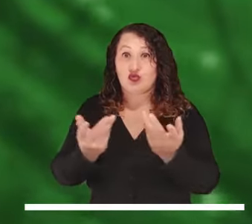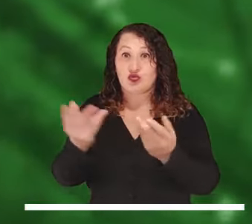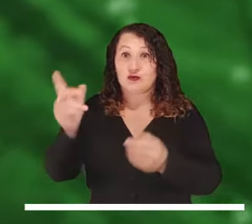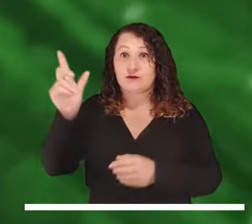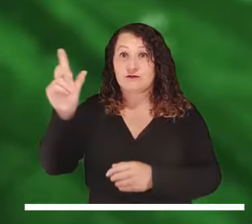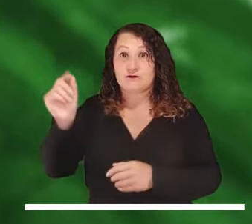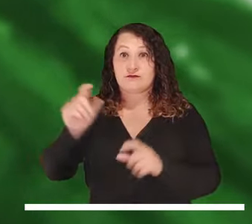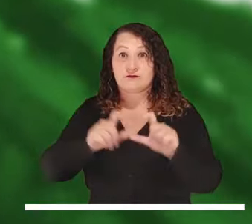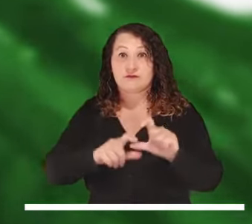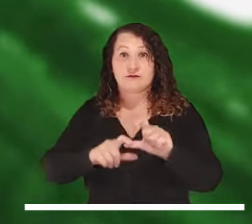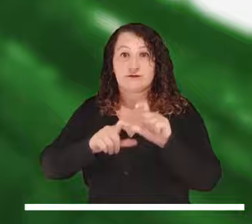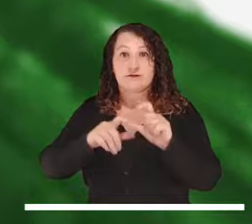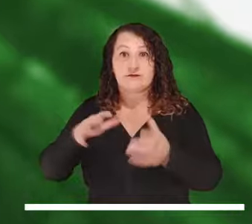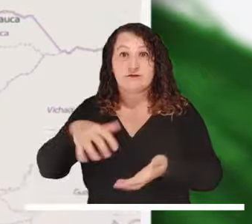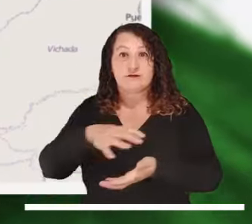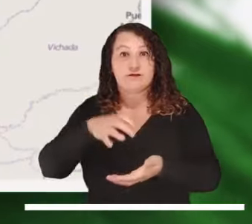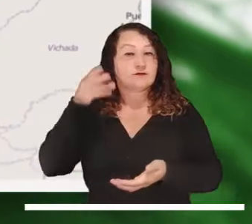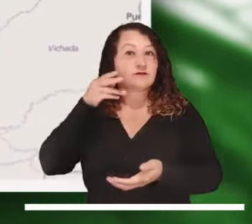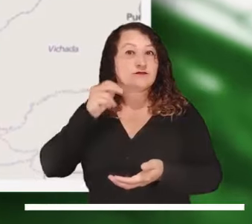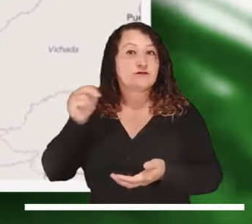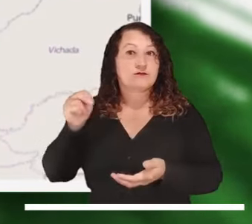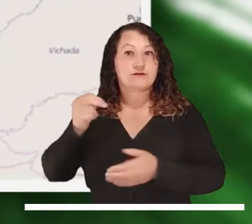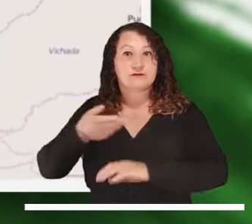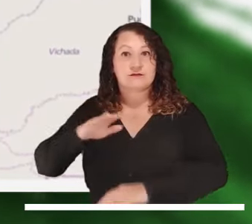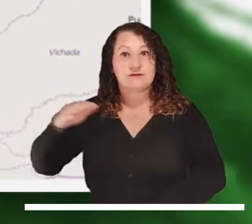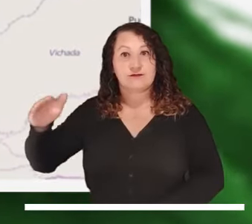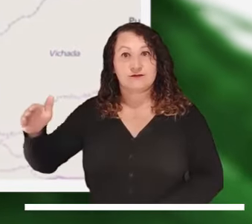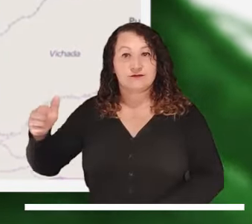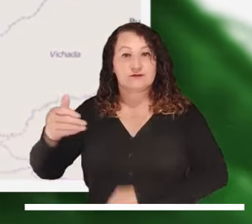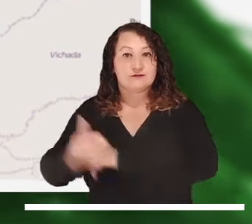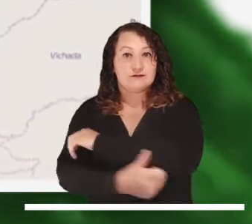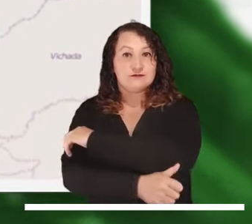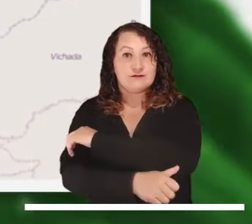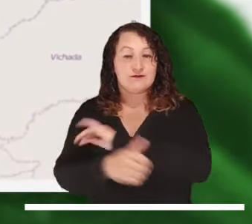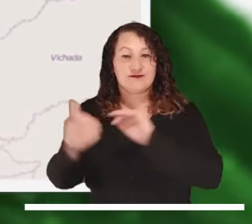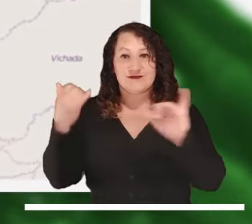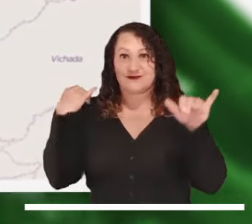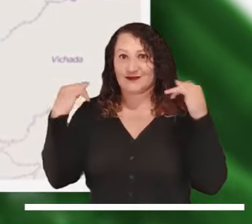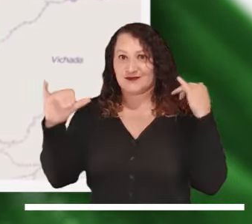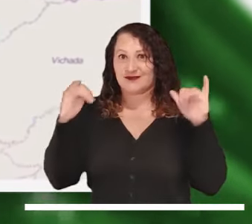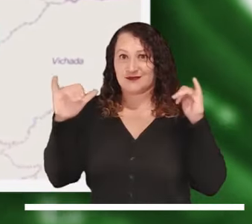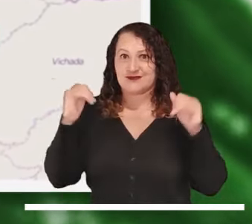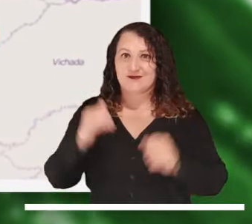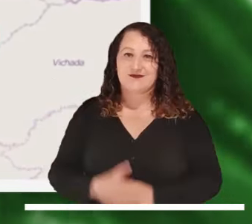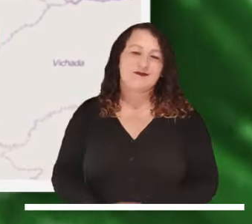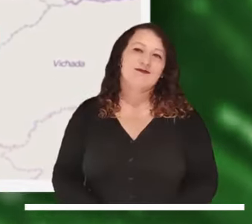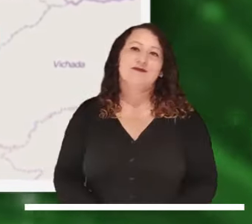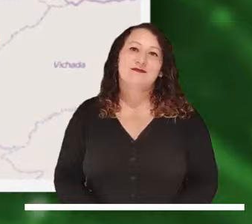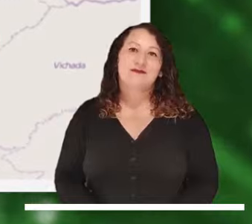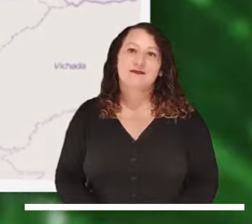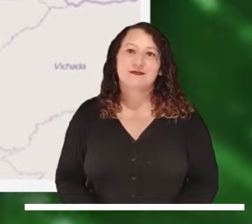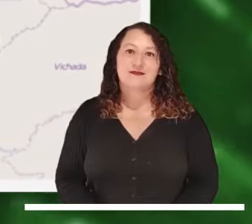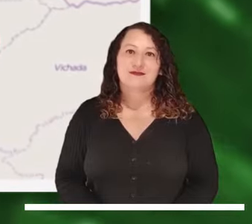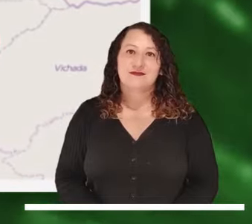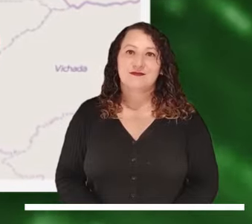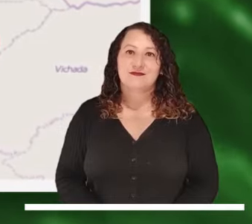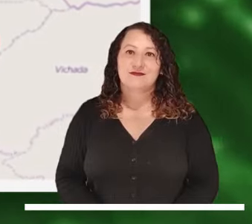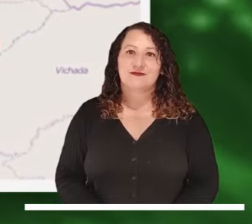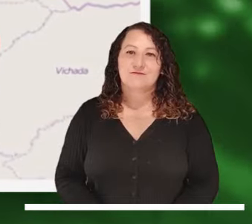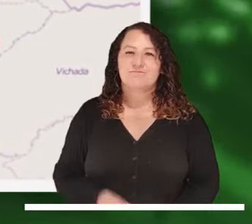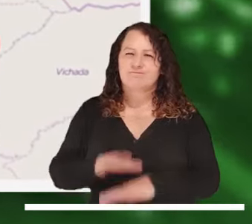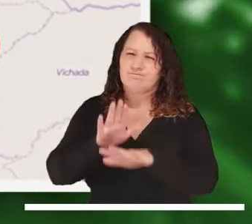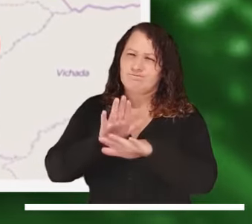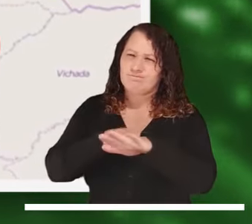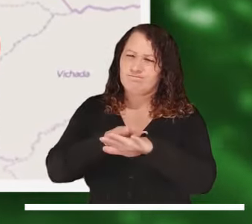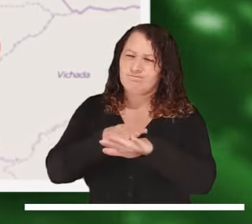La probabilidad de incendios será alta en zonas de Cesar, La Guajira, Los Santanderes, Antioquia, Boyacá y